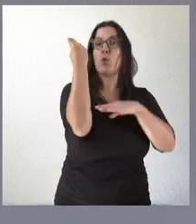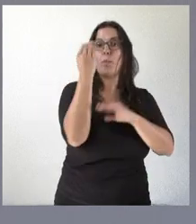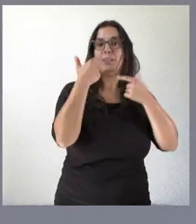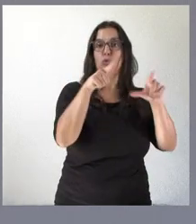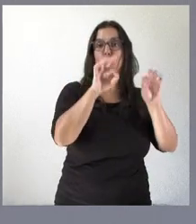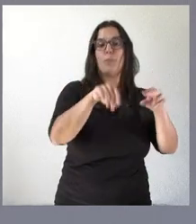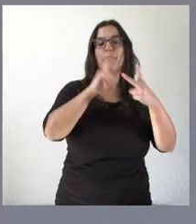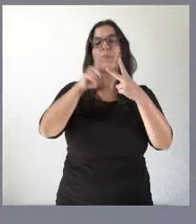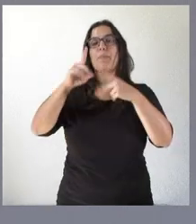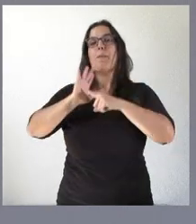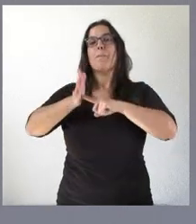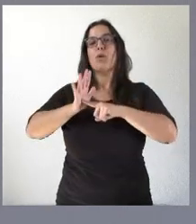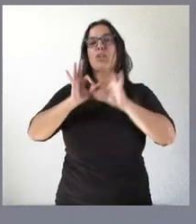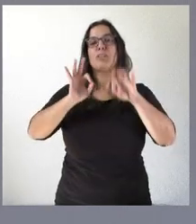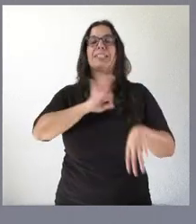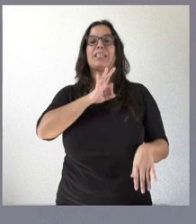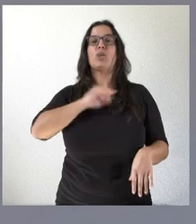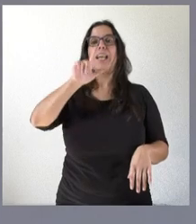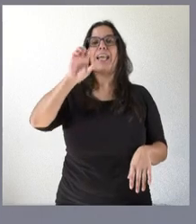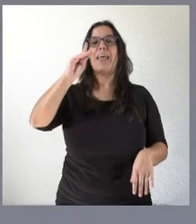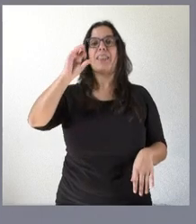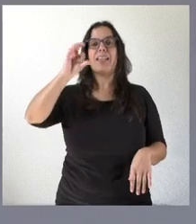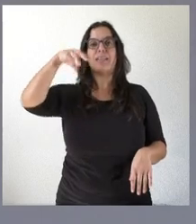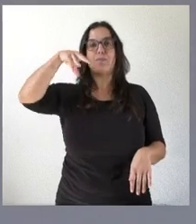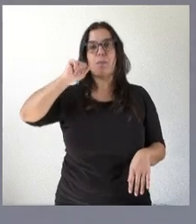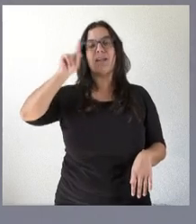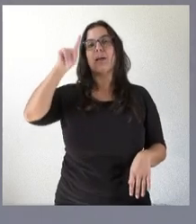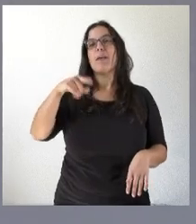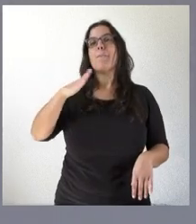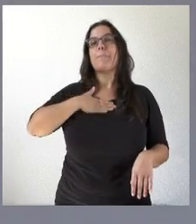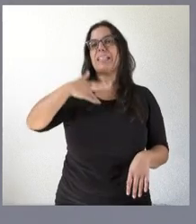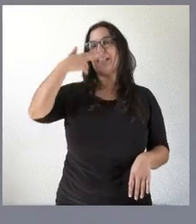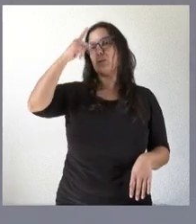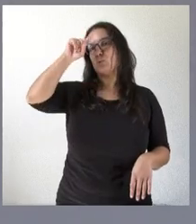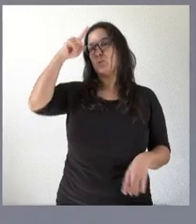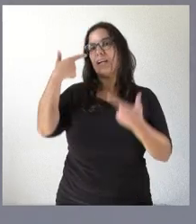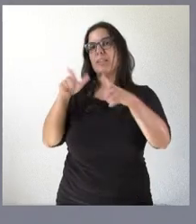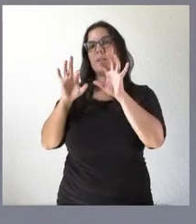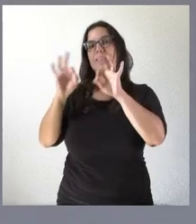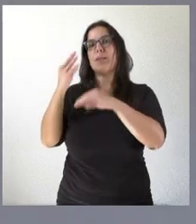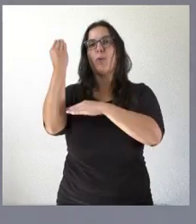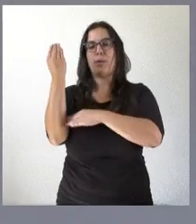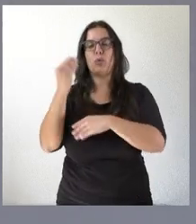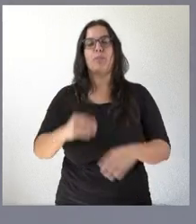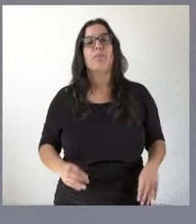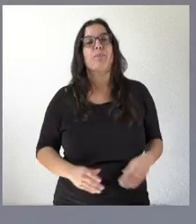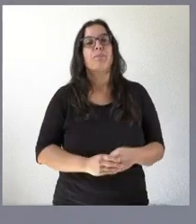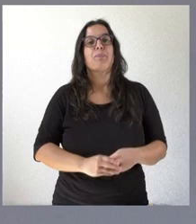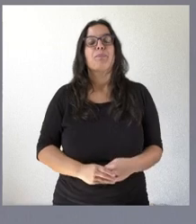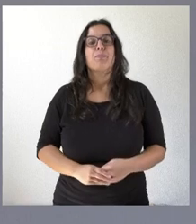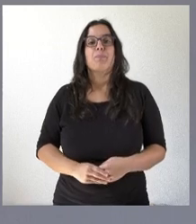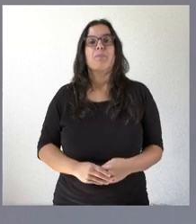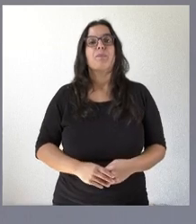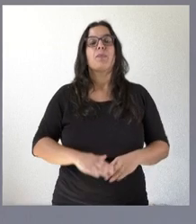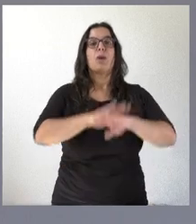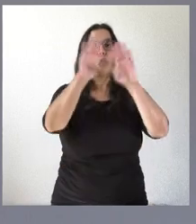Molino de los Señores sobre el Eresma, también en Segovia, bien de interés cultural en su categoría de monumento. Finalmente, dos